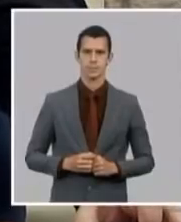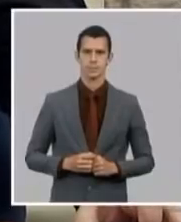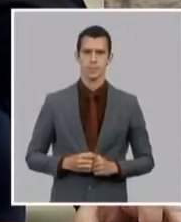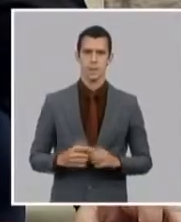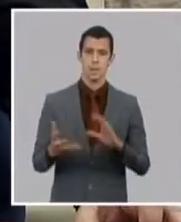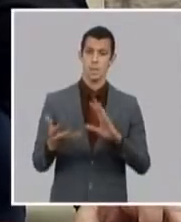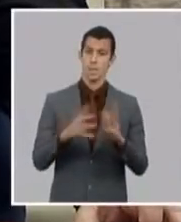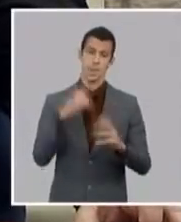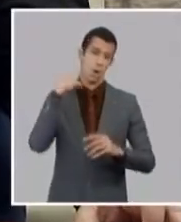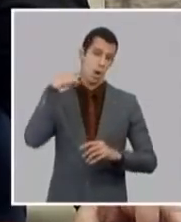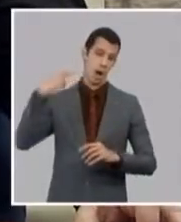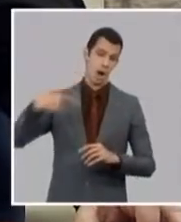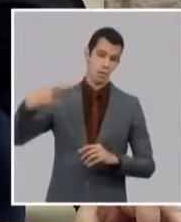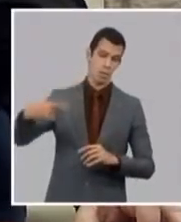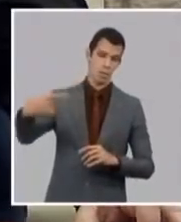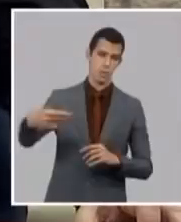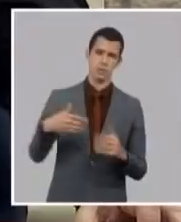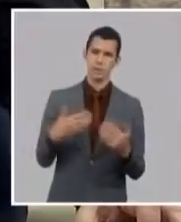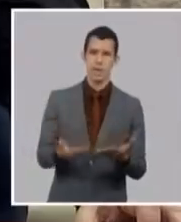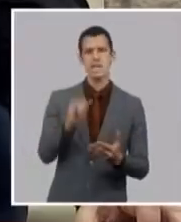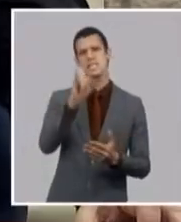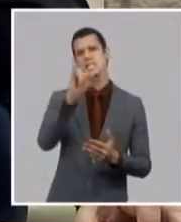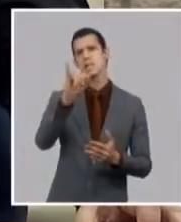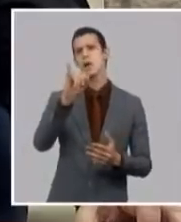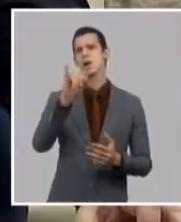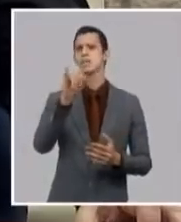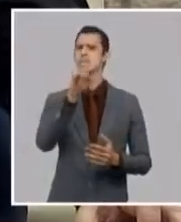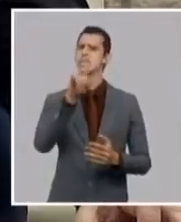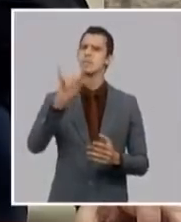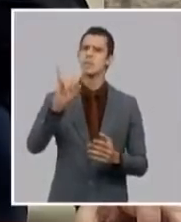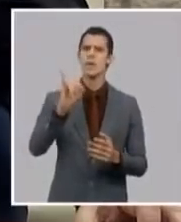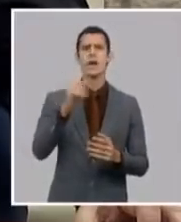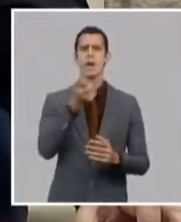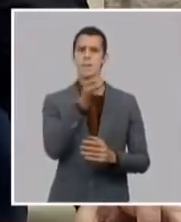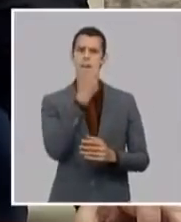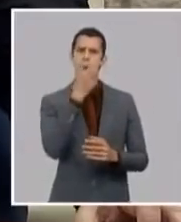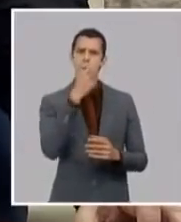619 medicamentos 365